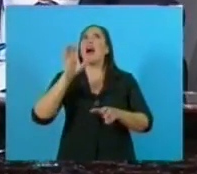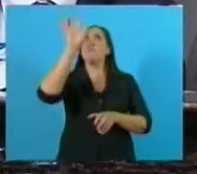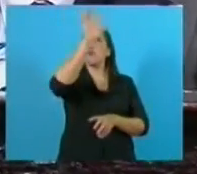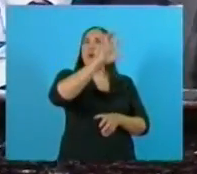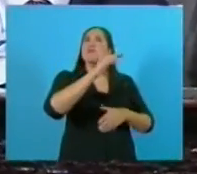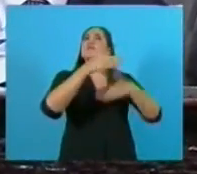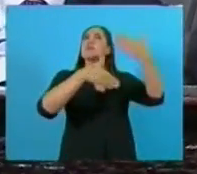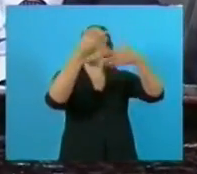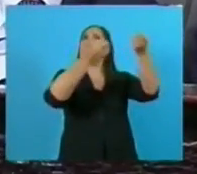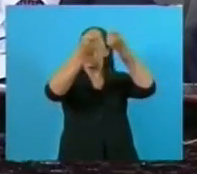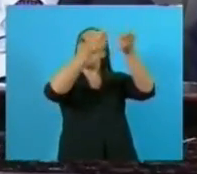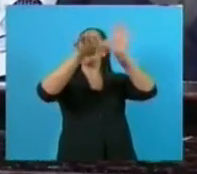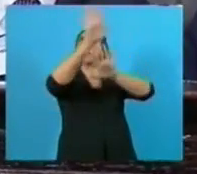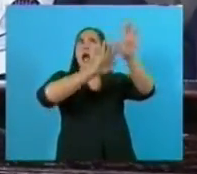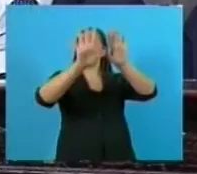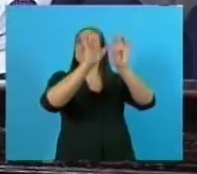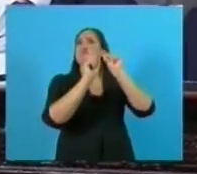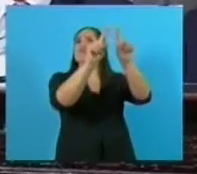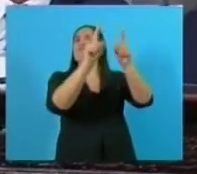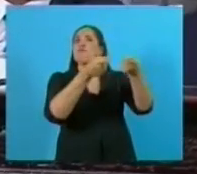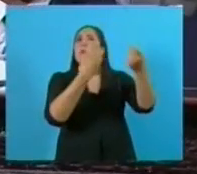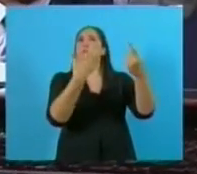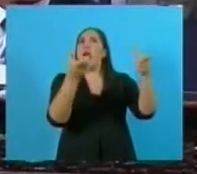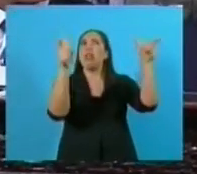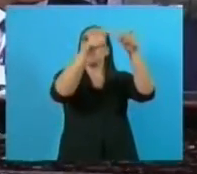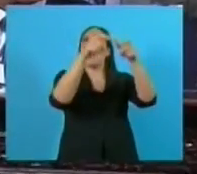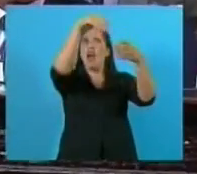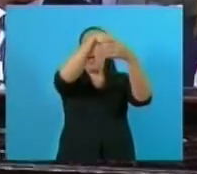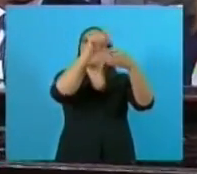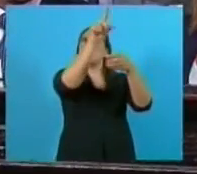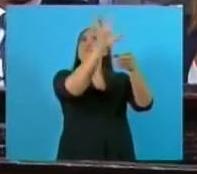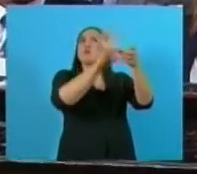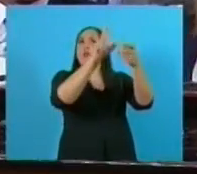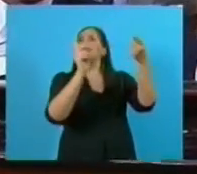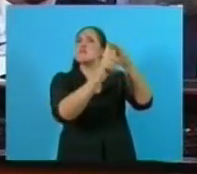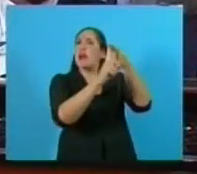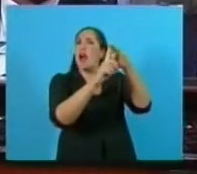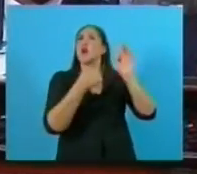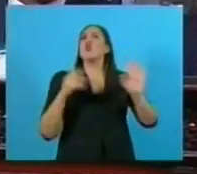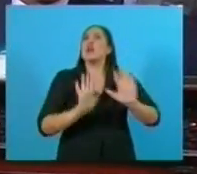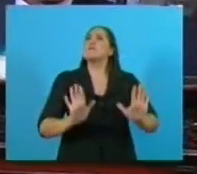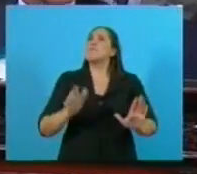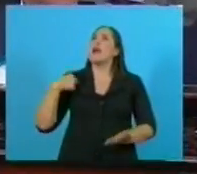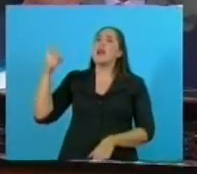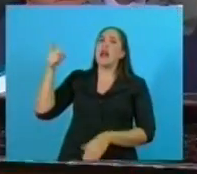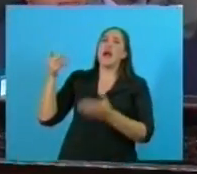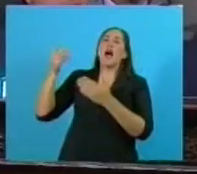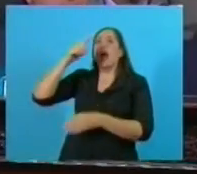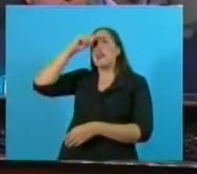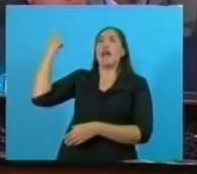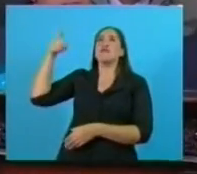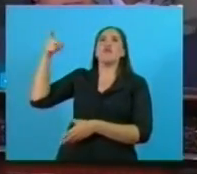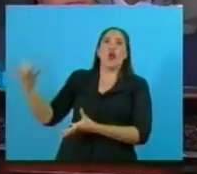las provincias argentinas que ya pueden negociar sus salarios sin necesidad de esperar el Auxilio Nacional de fijarle